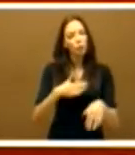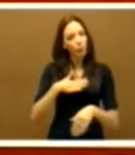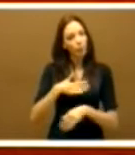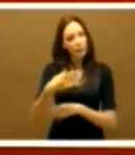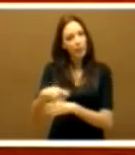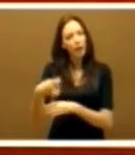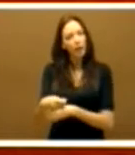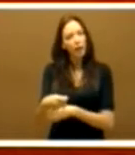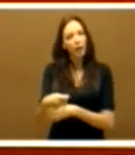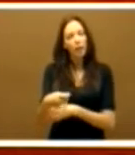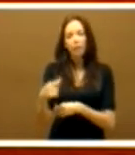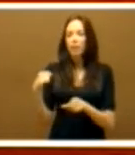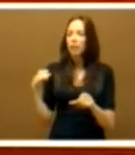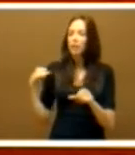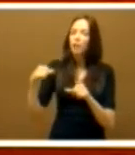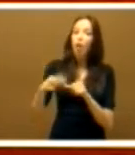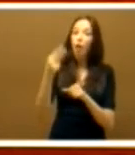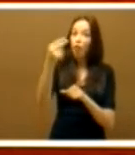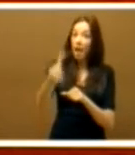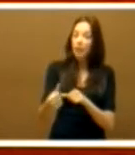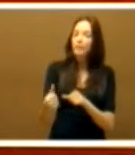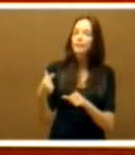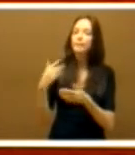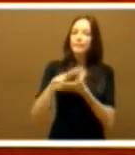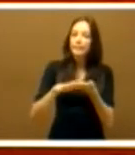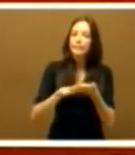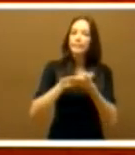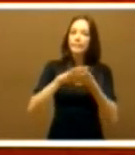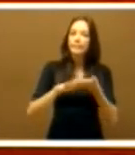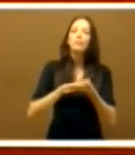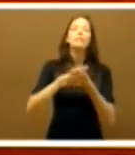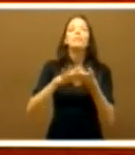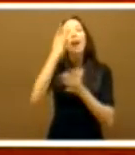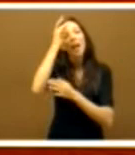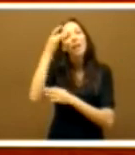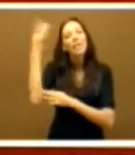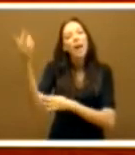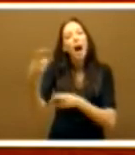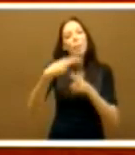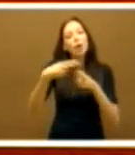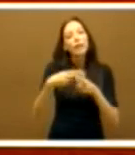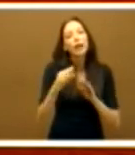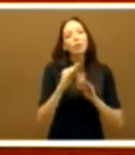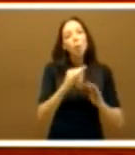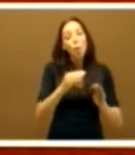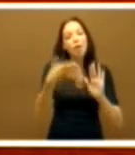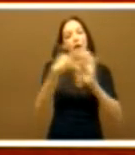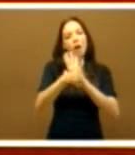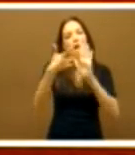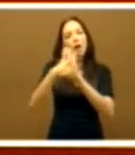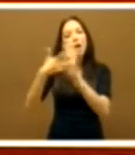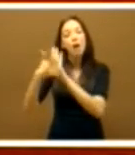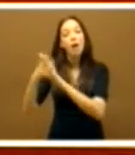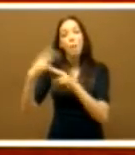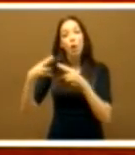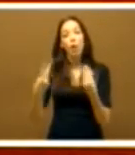desgranando a lo largo de dos días cuáles son las ideas que van a generar las políticas que se van a desarrollar desde la